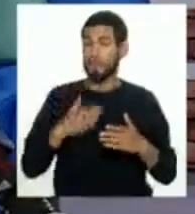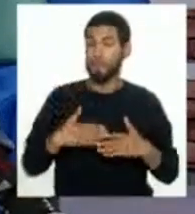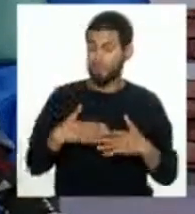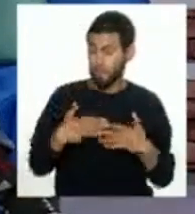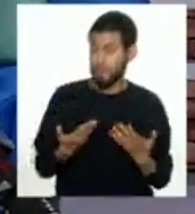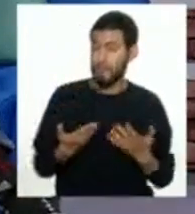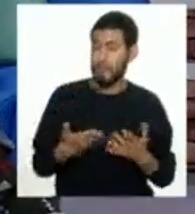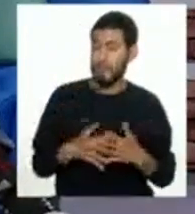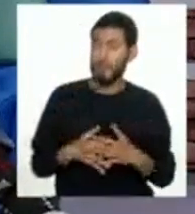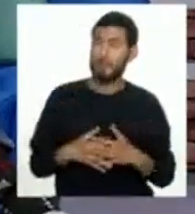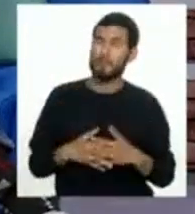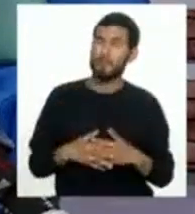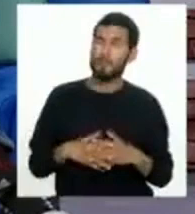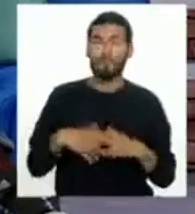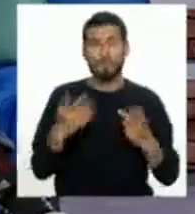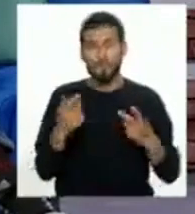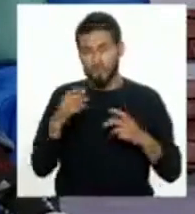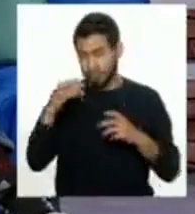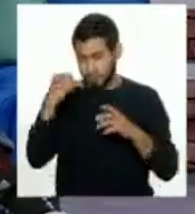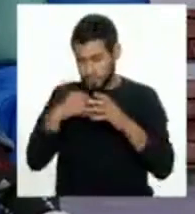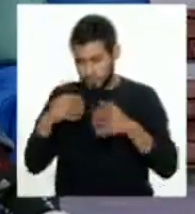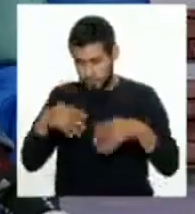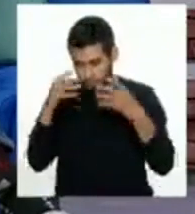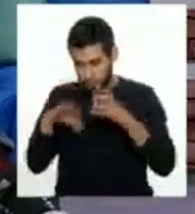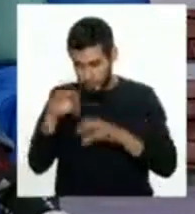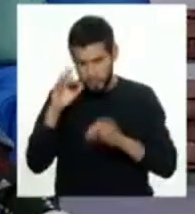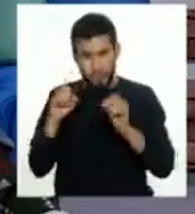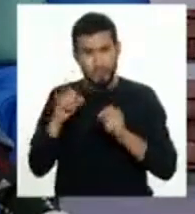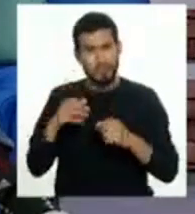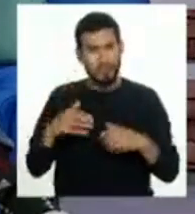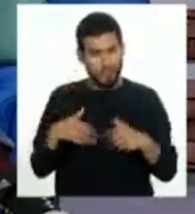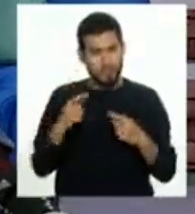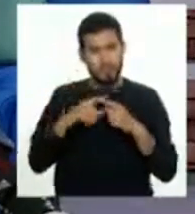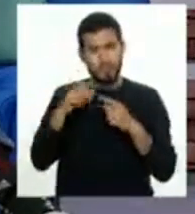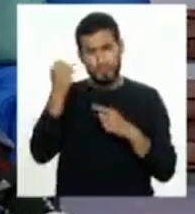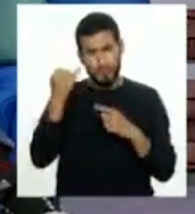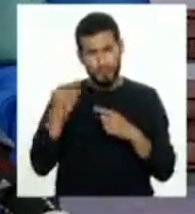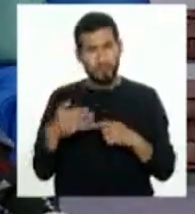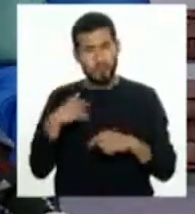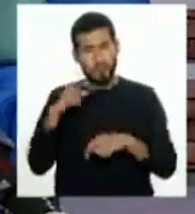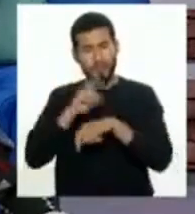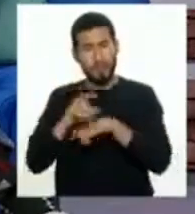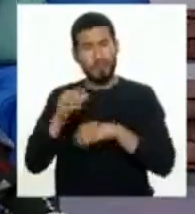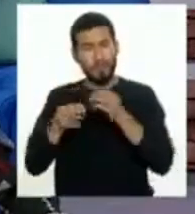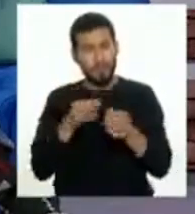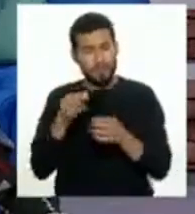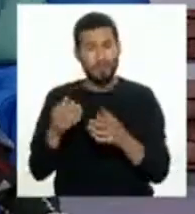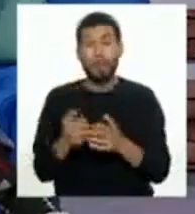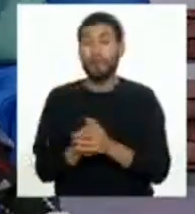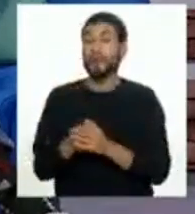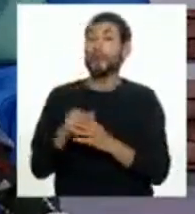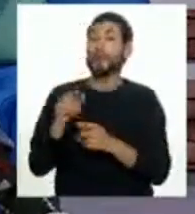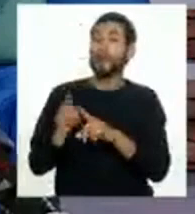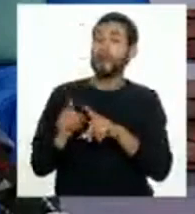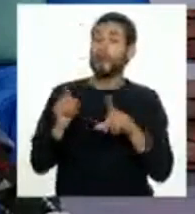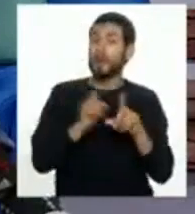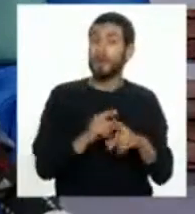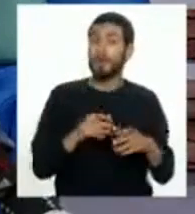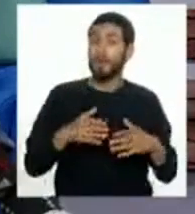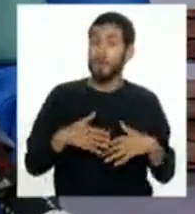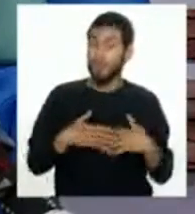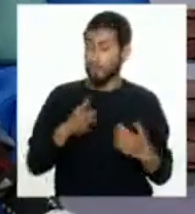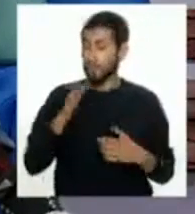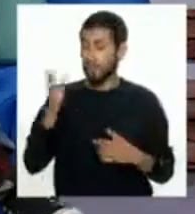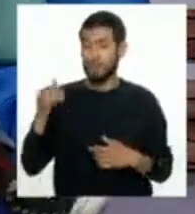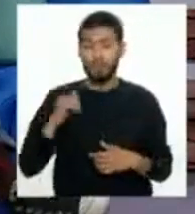meterse en internet y ahí te van a ver algunos puntos donde te pueden indicar. Y también puedes ir a